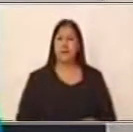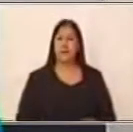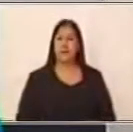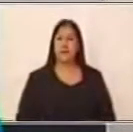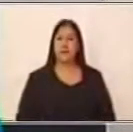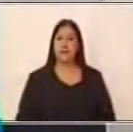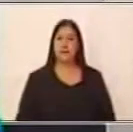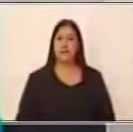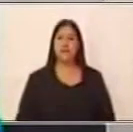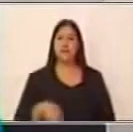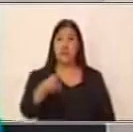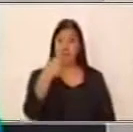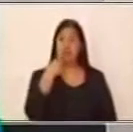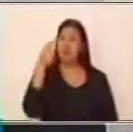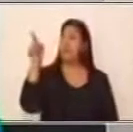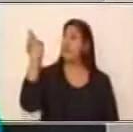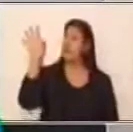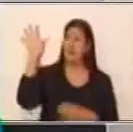A ver, comenta ahí en casa.